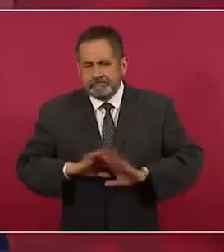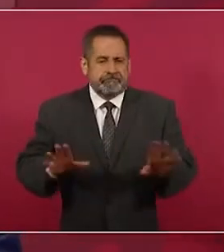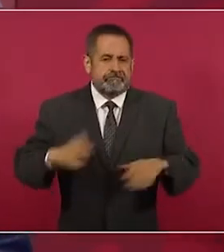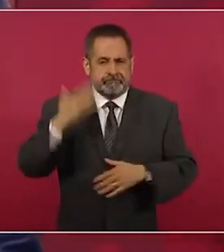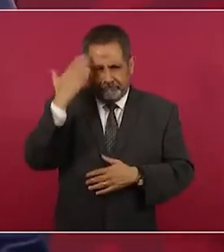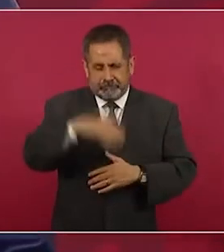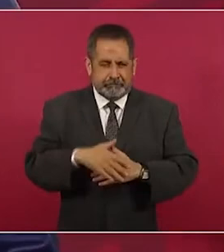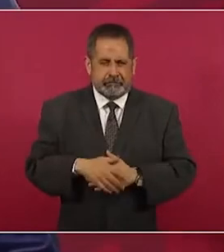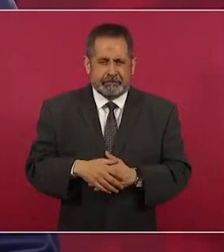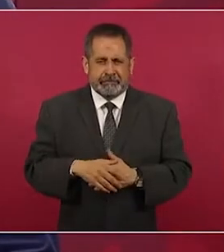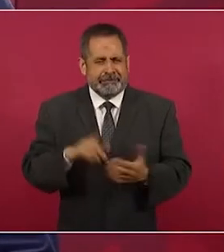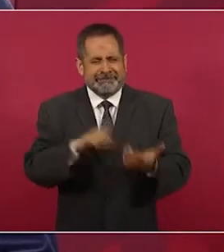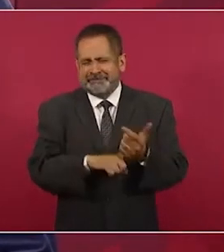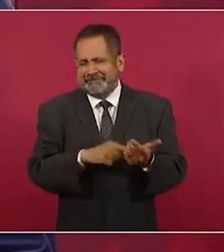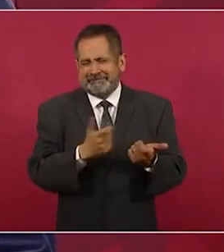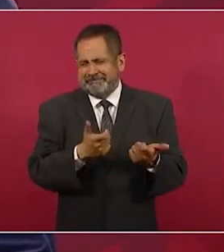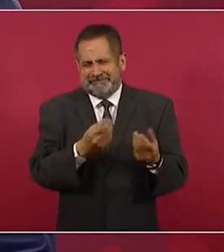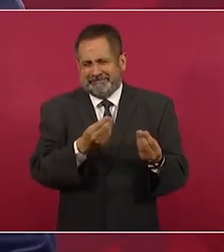intereses muy poderosos.